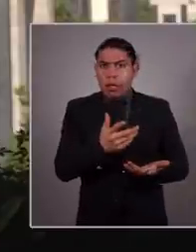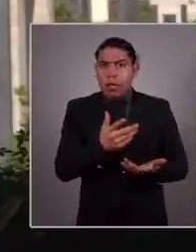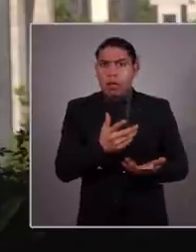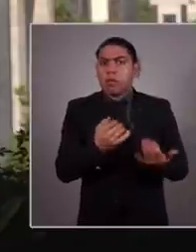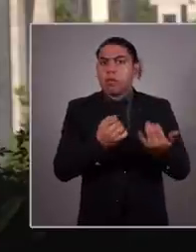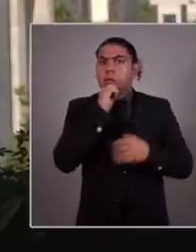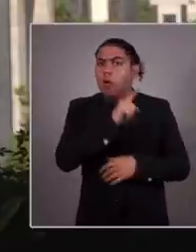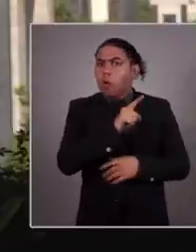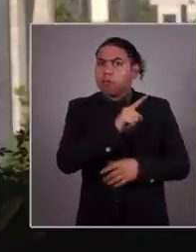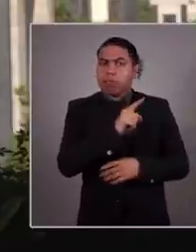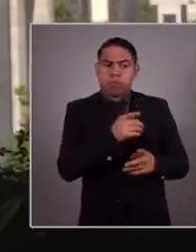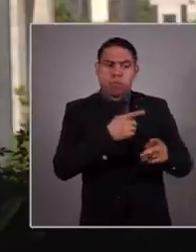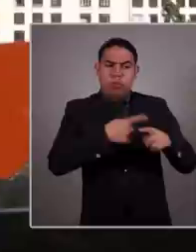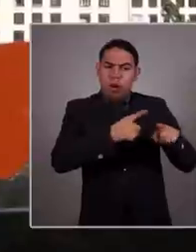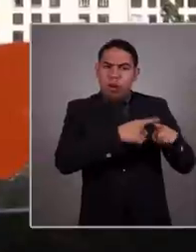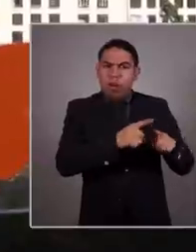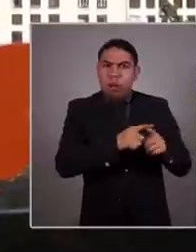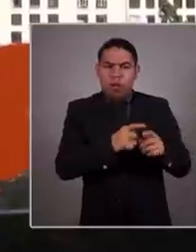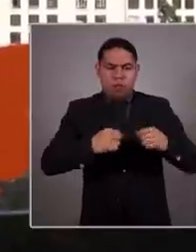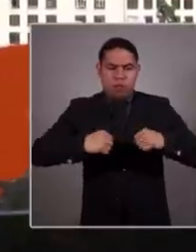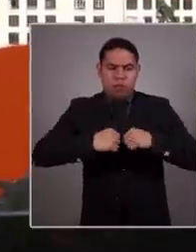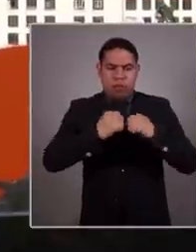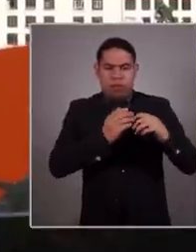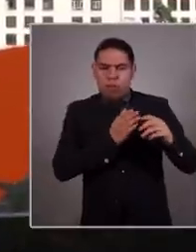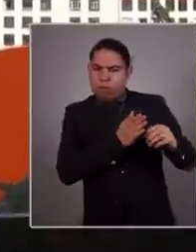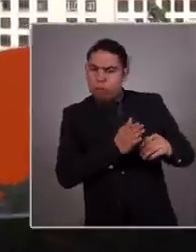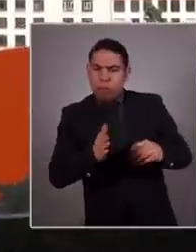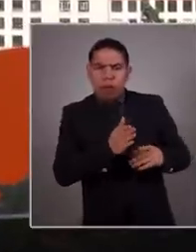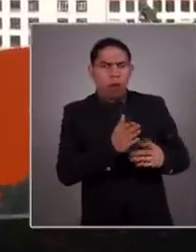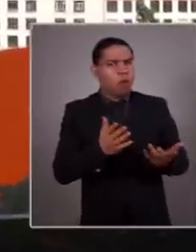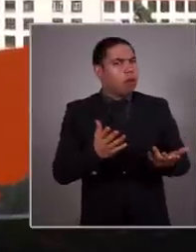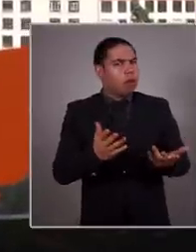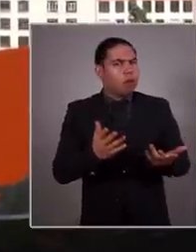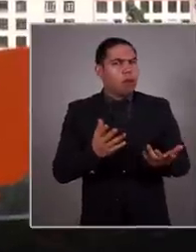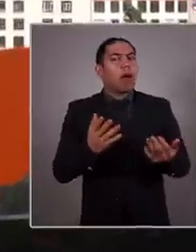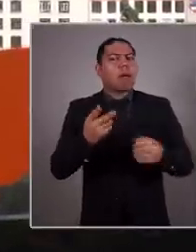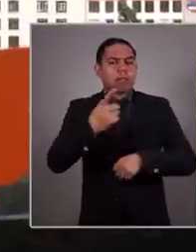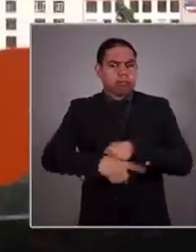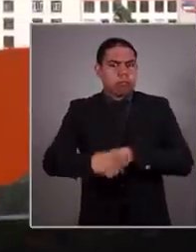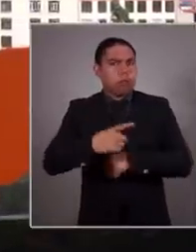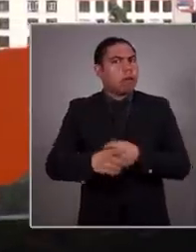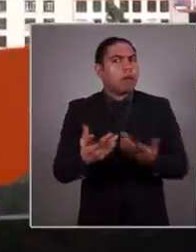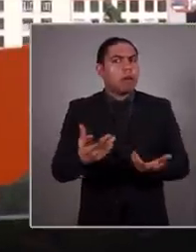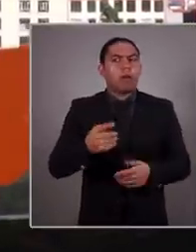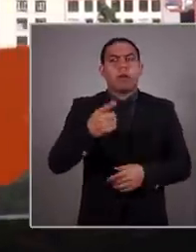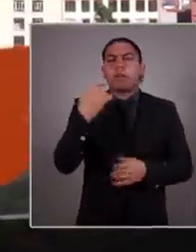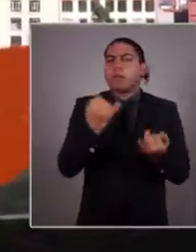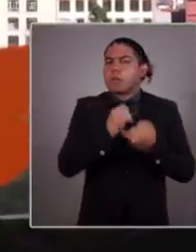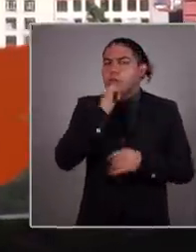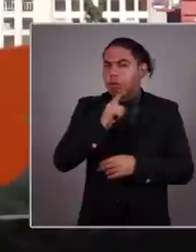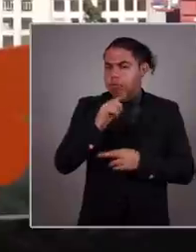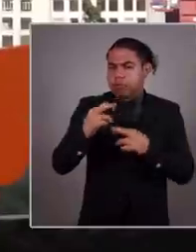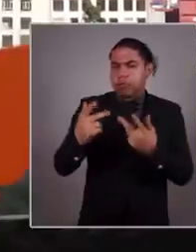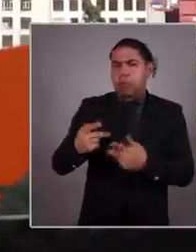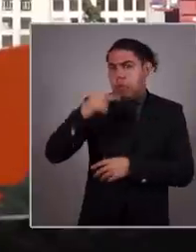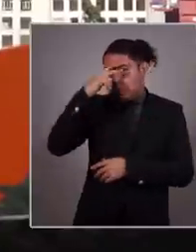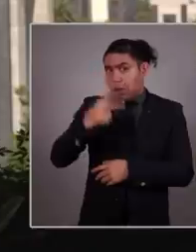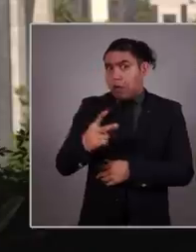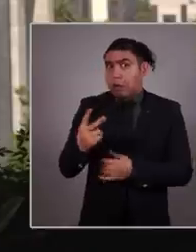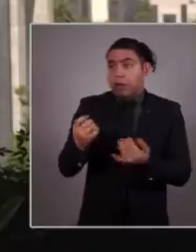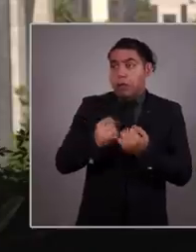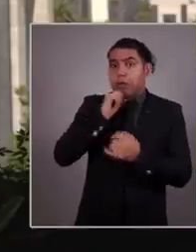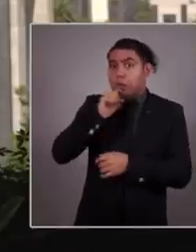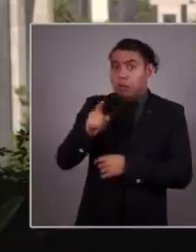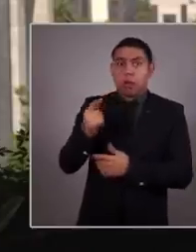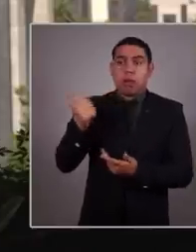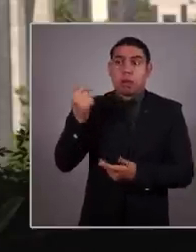polarización y de divisiones ficticias entre las personas. A costa de dañar irreparablemente a México, como lo hace el presidente de la república.